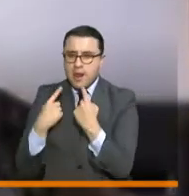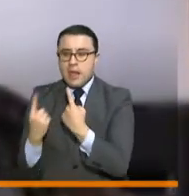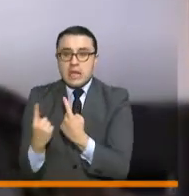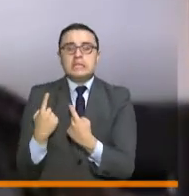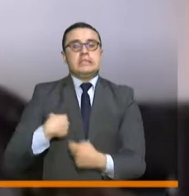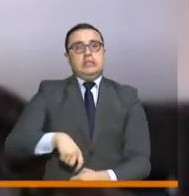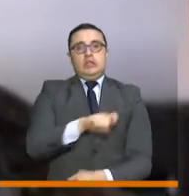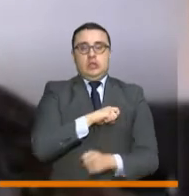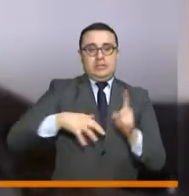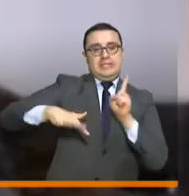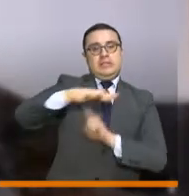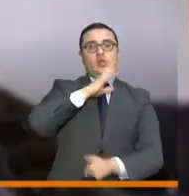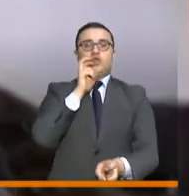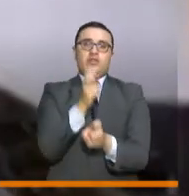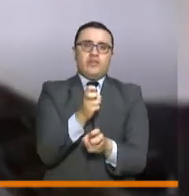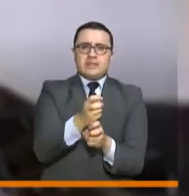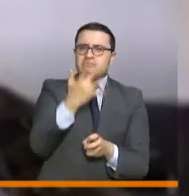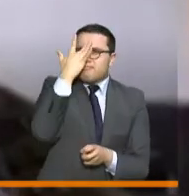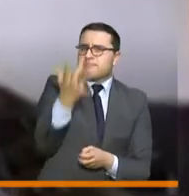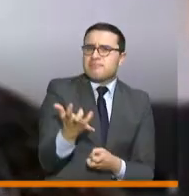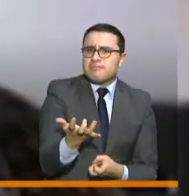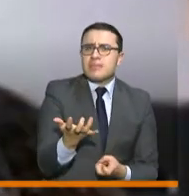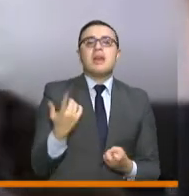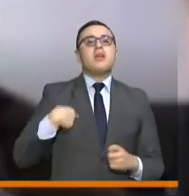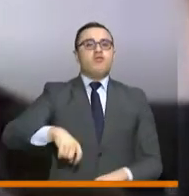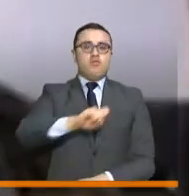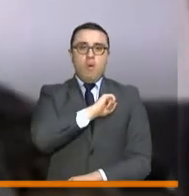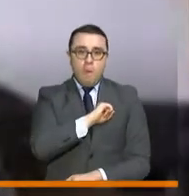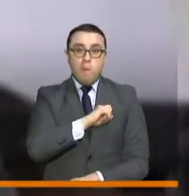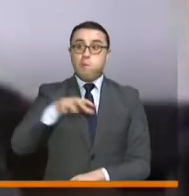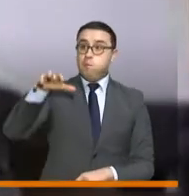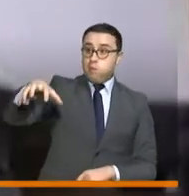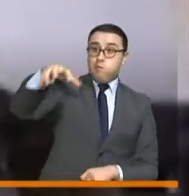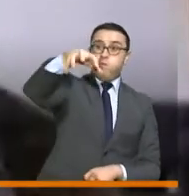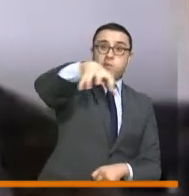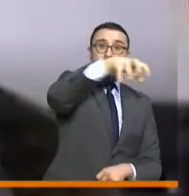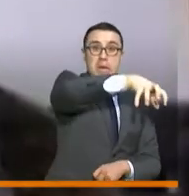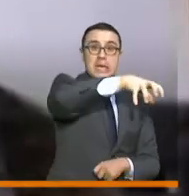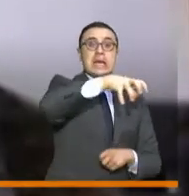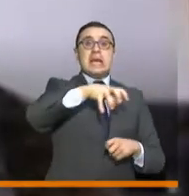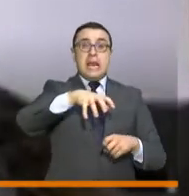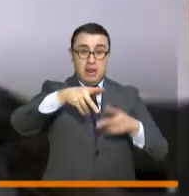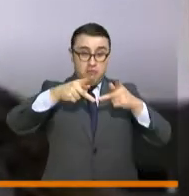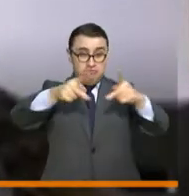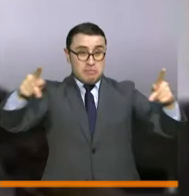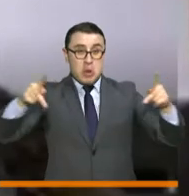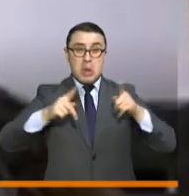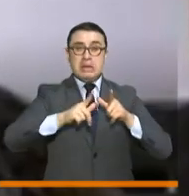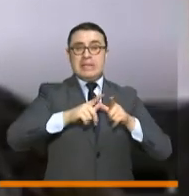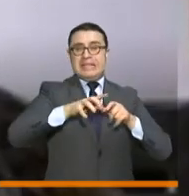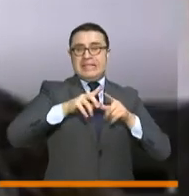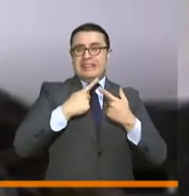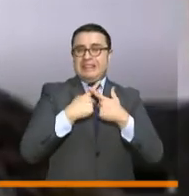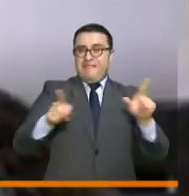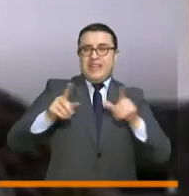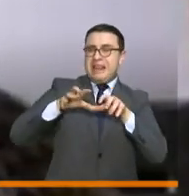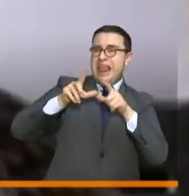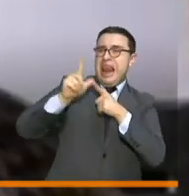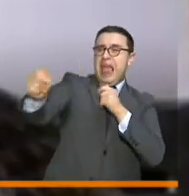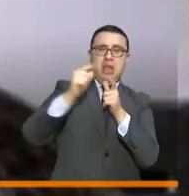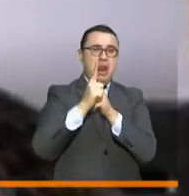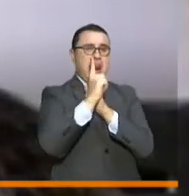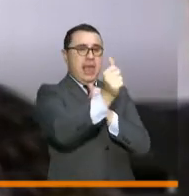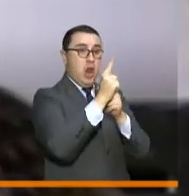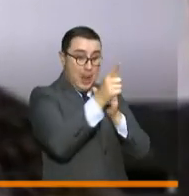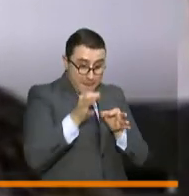complejas porque manejamos o tenemos sedes en diferentes puntos bastante distantes